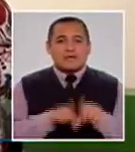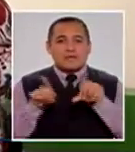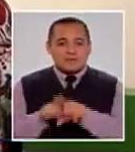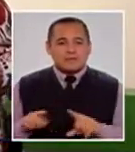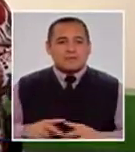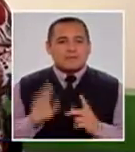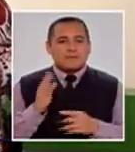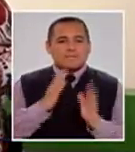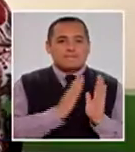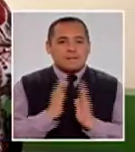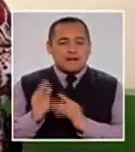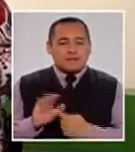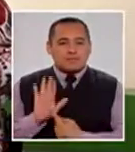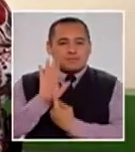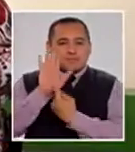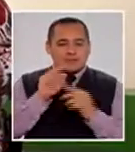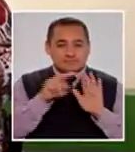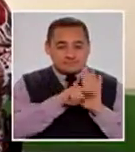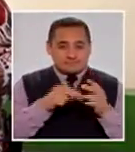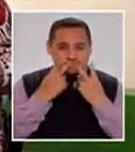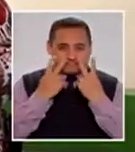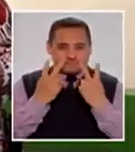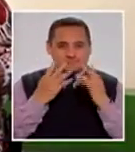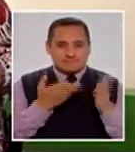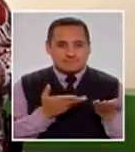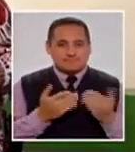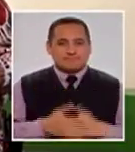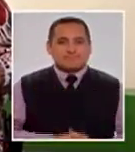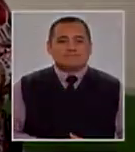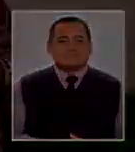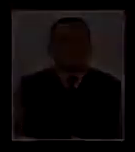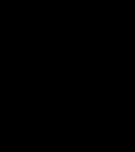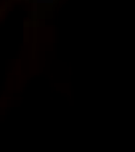programa súper especial para ustedes, así que veamos los titulares.